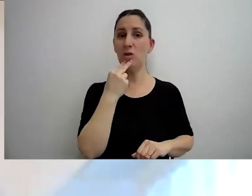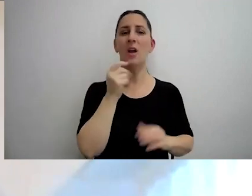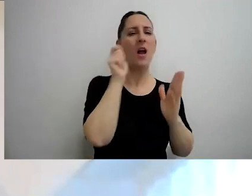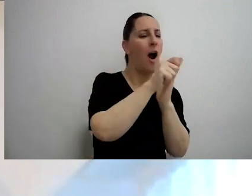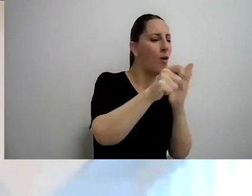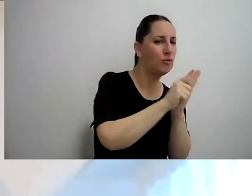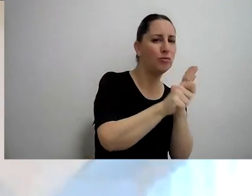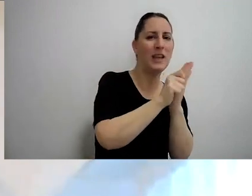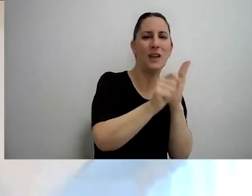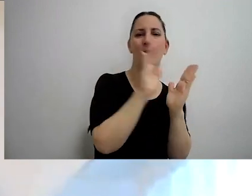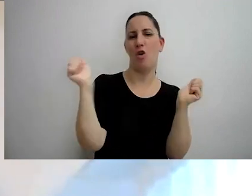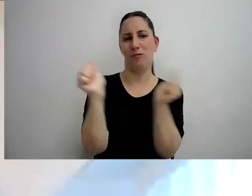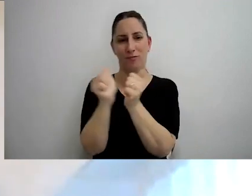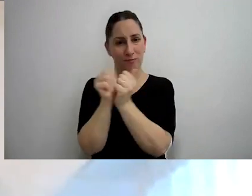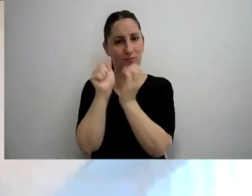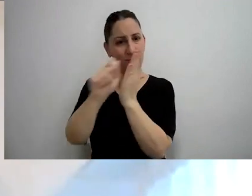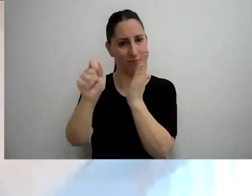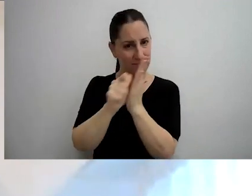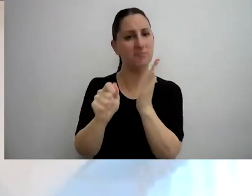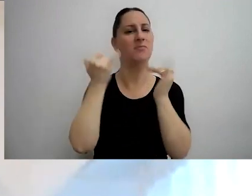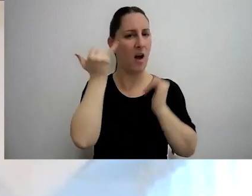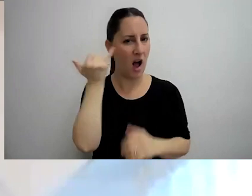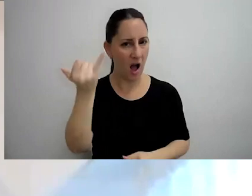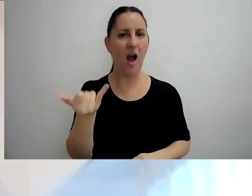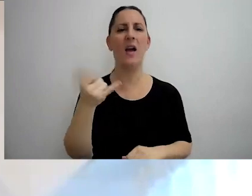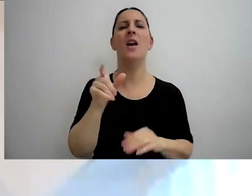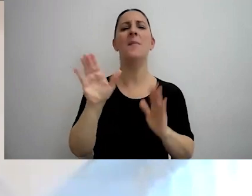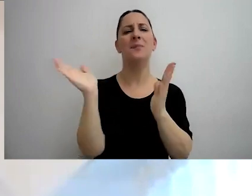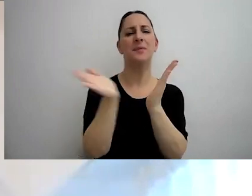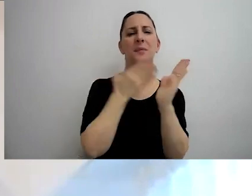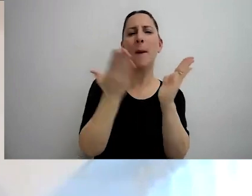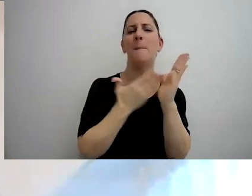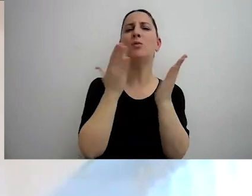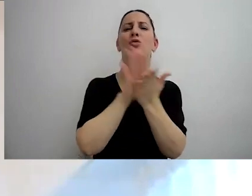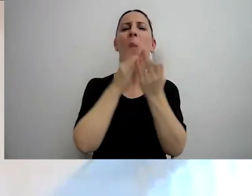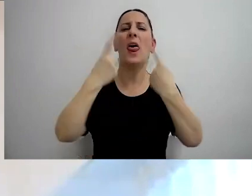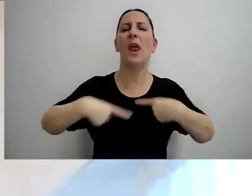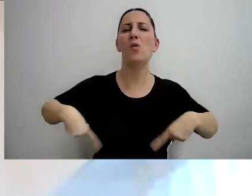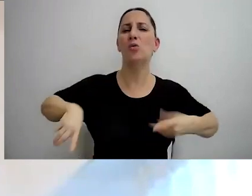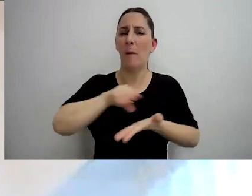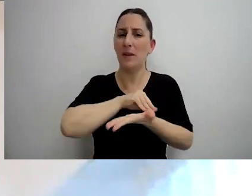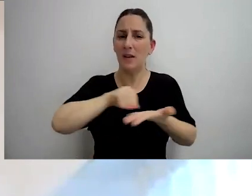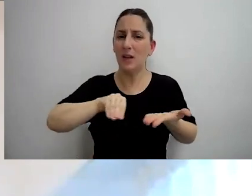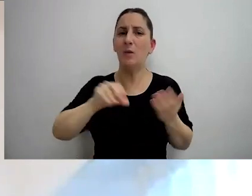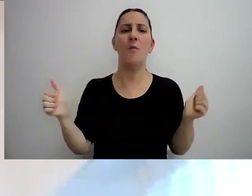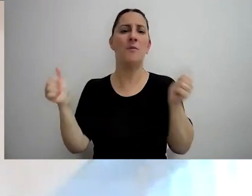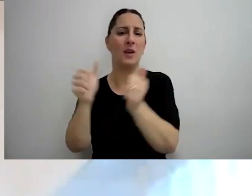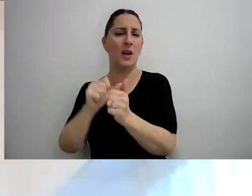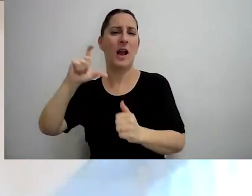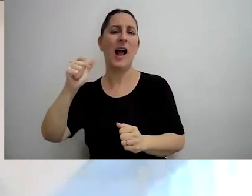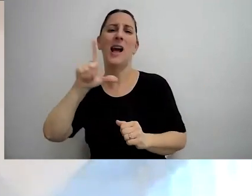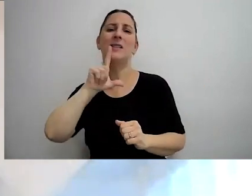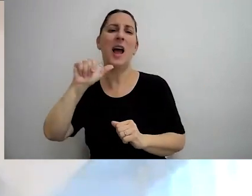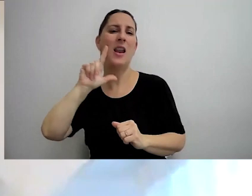la obra Legislación Usual Comentada, de la Editorial La Ley, capítulo sobre recursos administrativos, coordinada por la doctora Catalina García